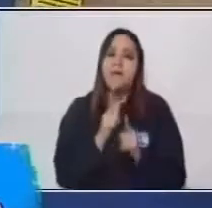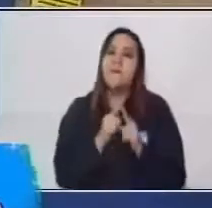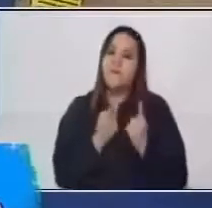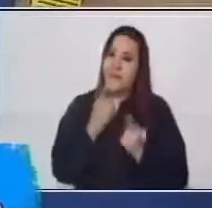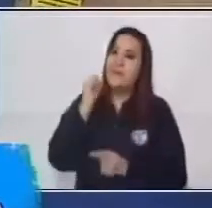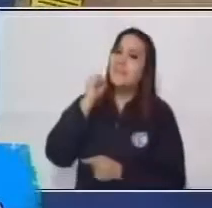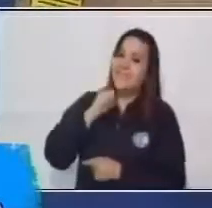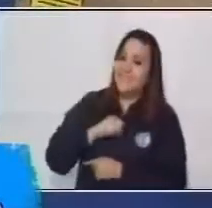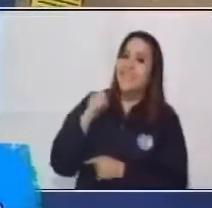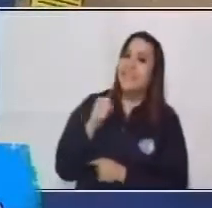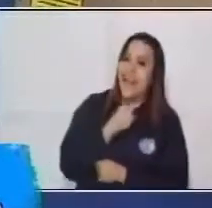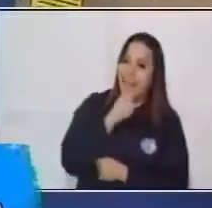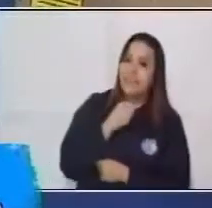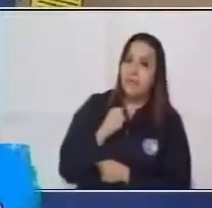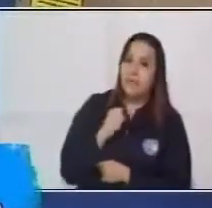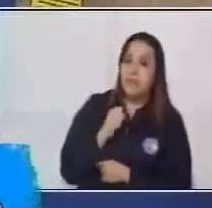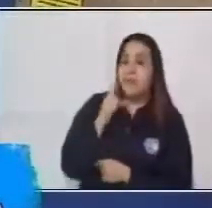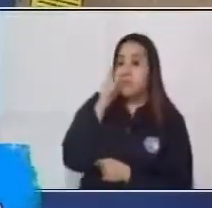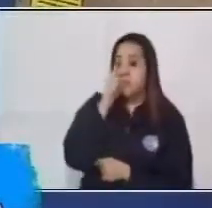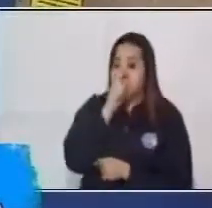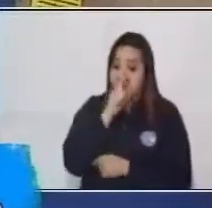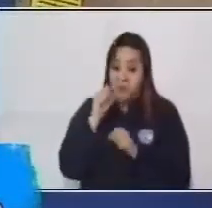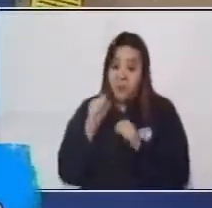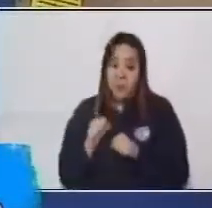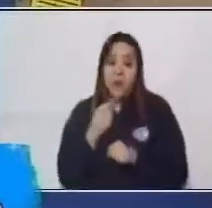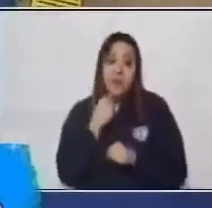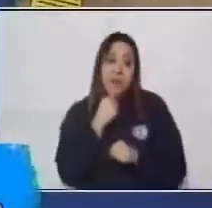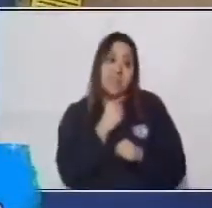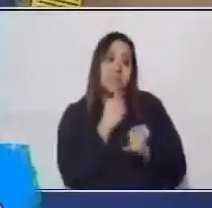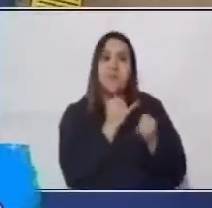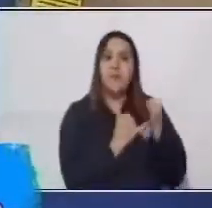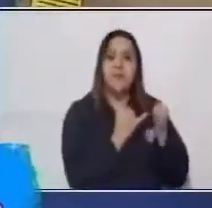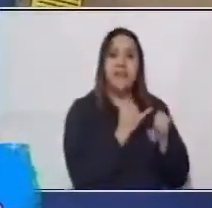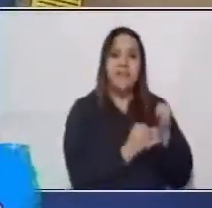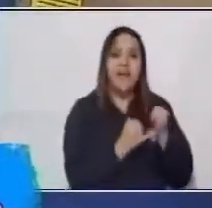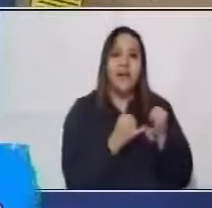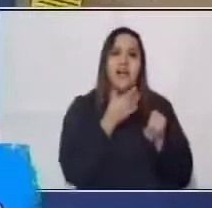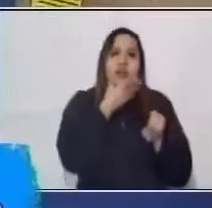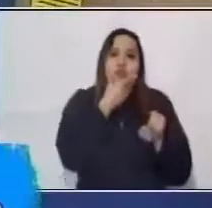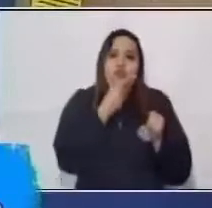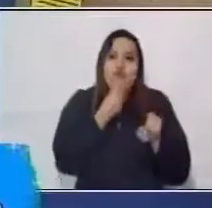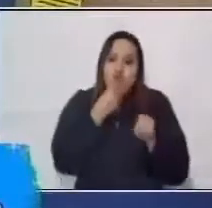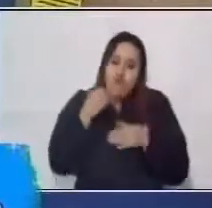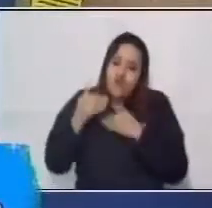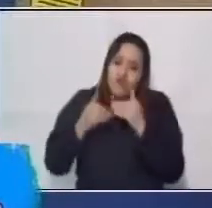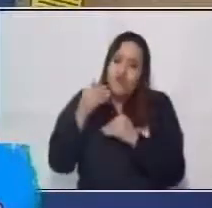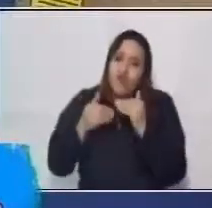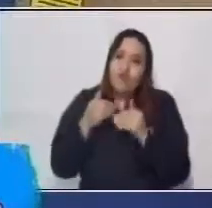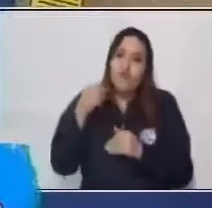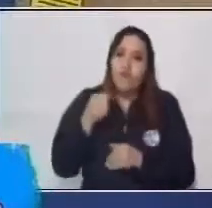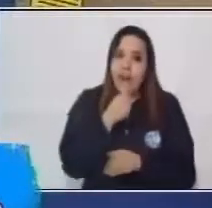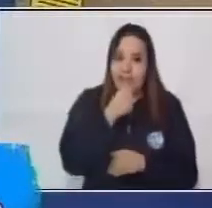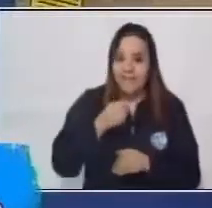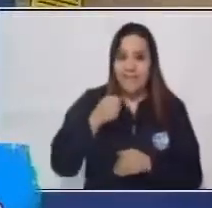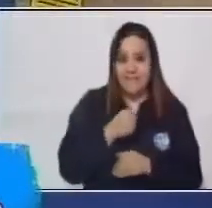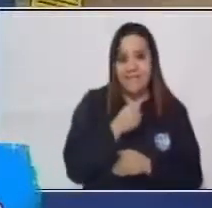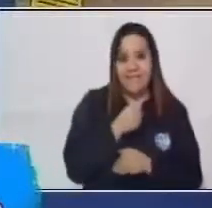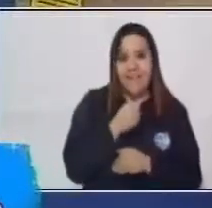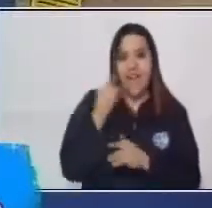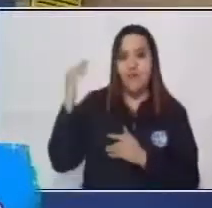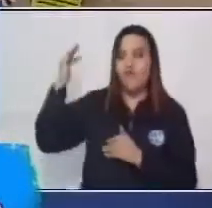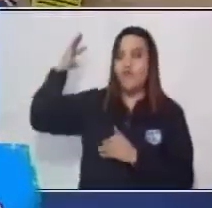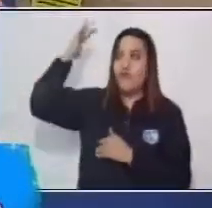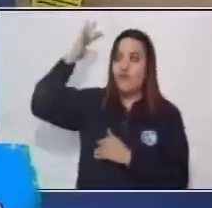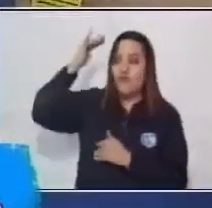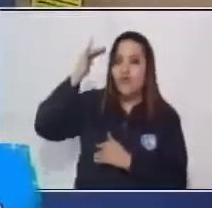cantar, no tengo cuándo acabar y me envejezco cantando, las coplas me van brotando como agua de